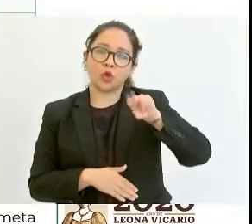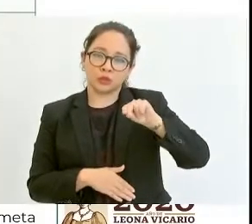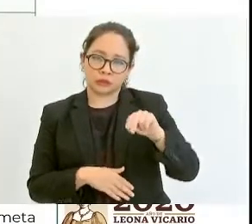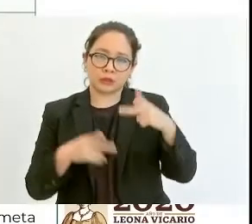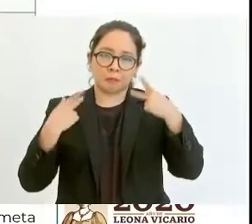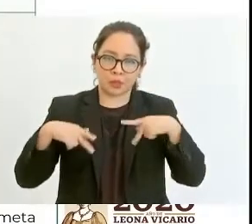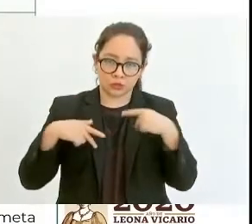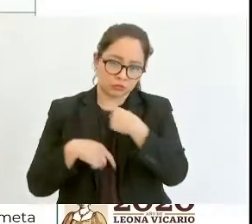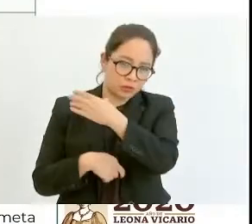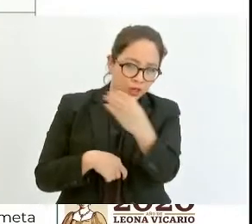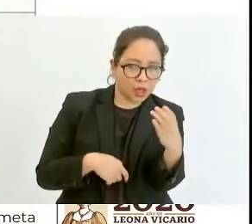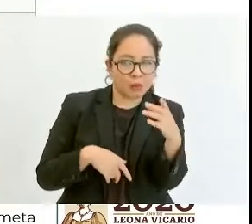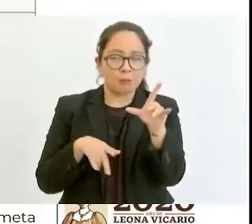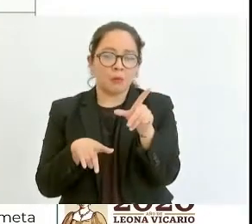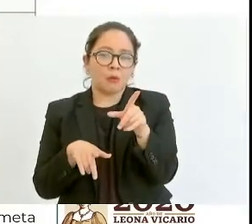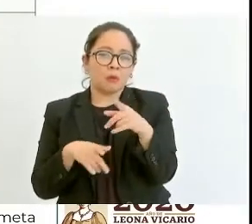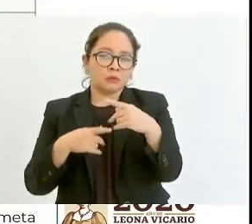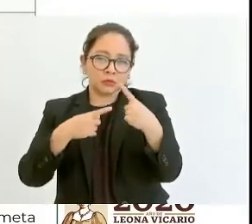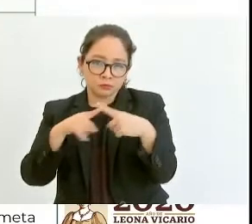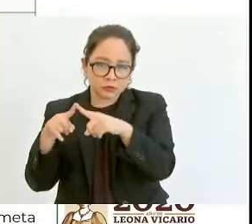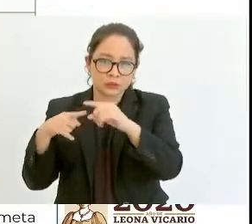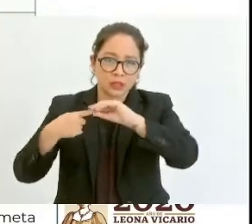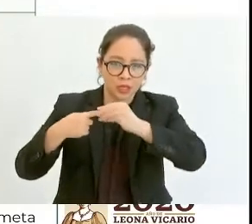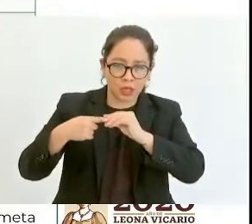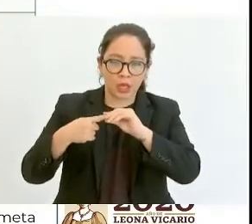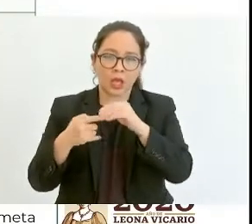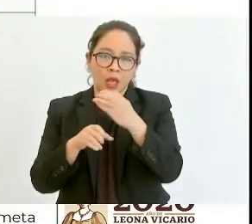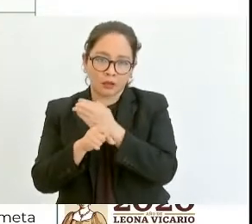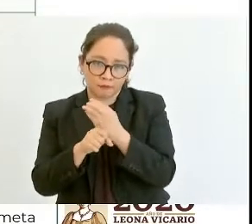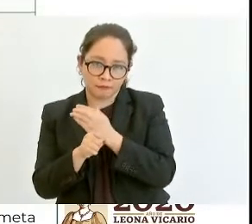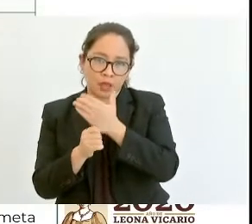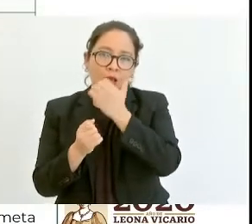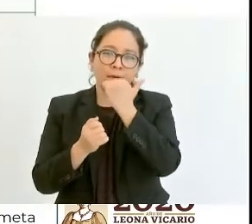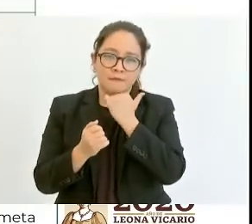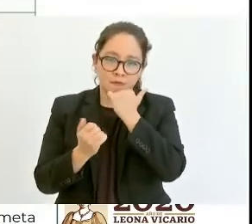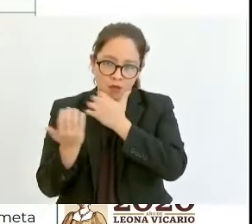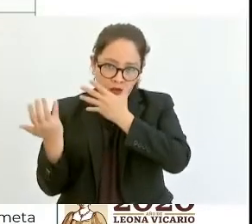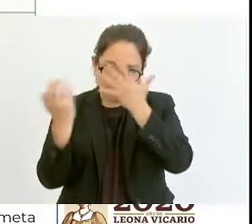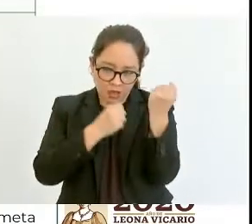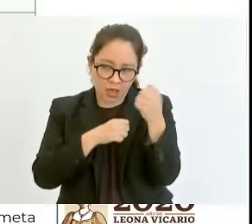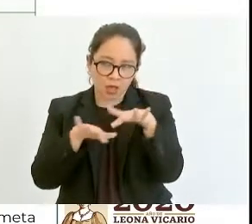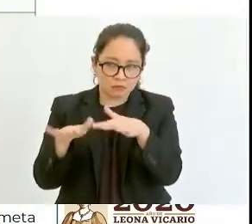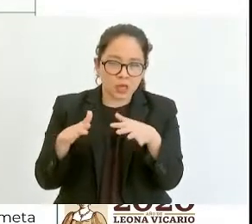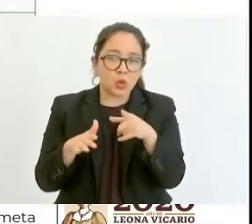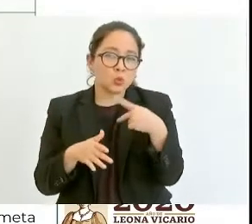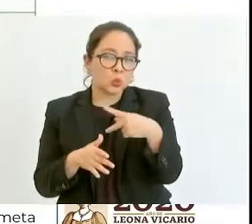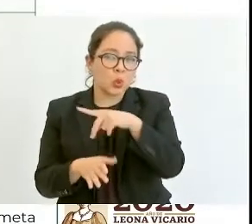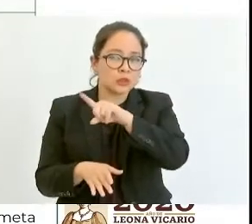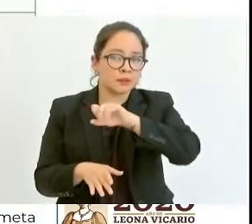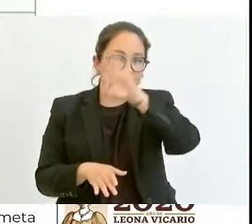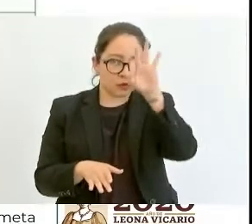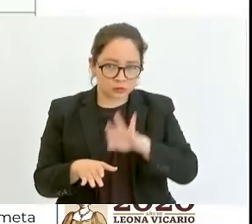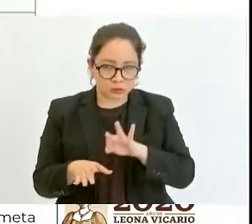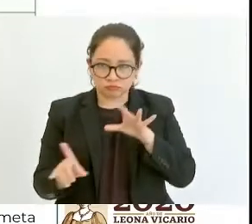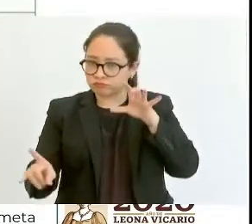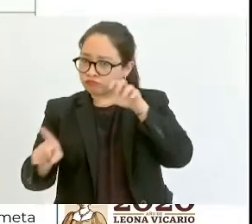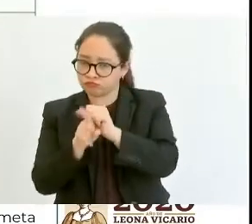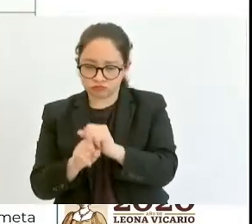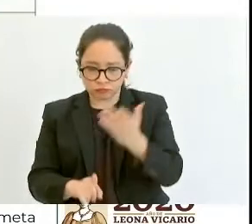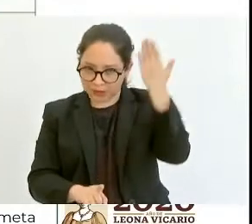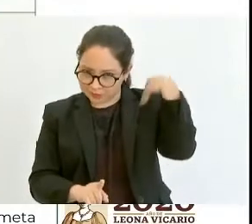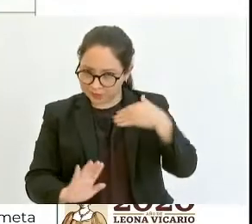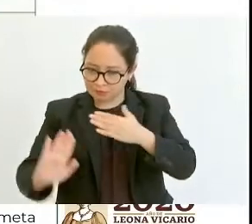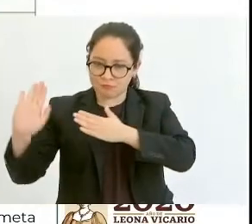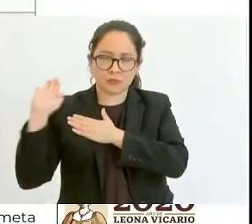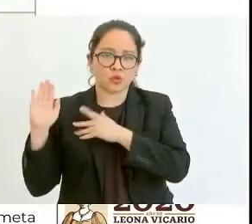y medianos productores de granos, café y caña de azúcar, cumpliendo prácticamente el 100% de la meta comprometida